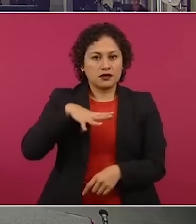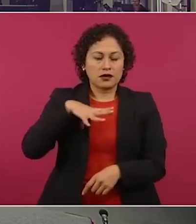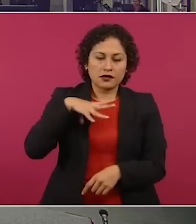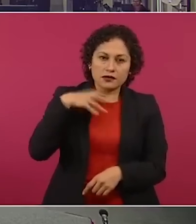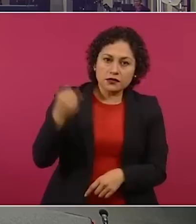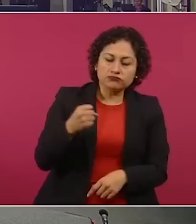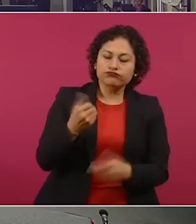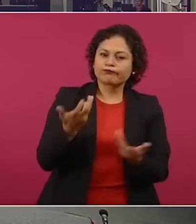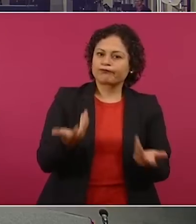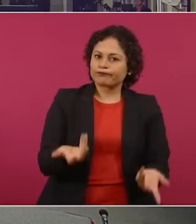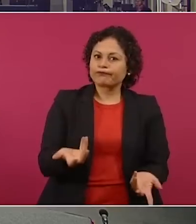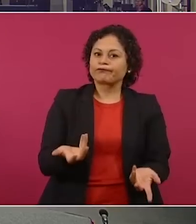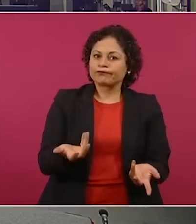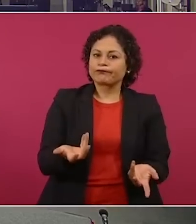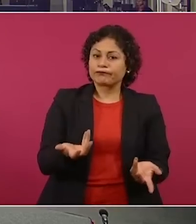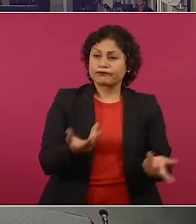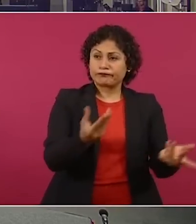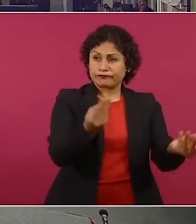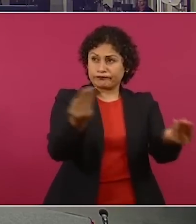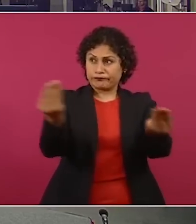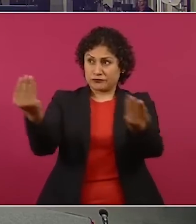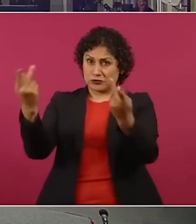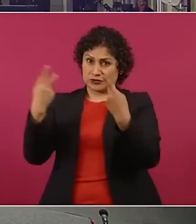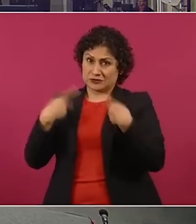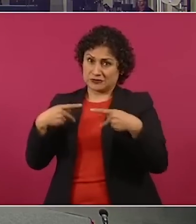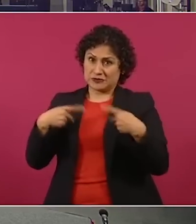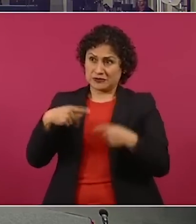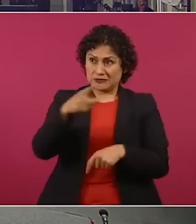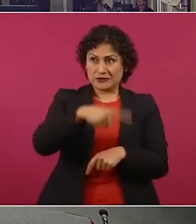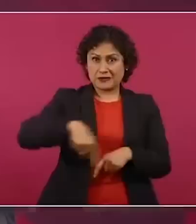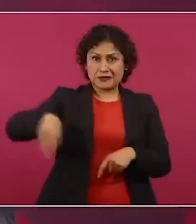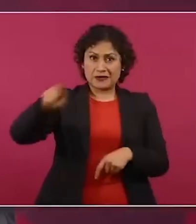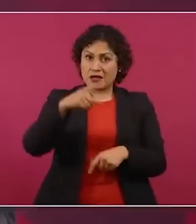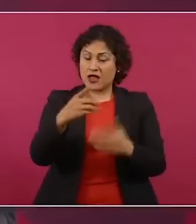a gente irresponsable,